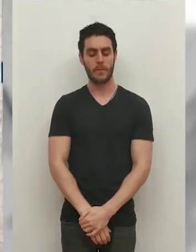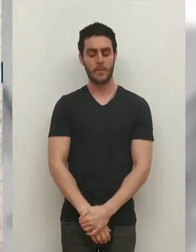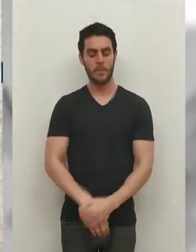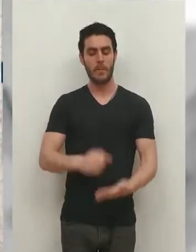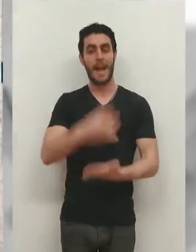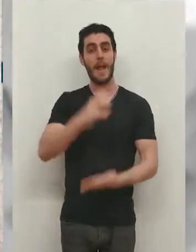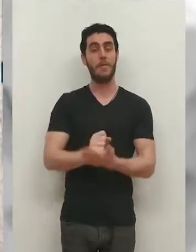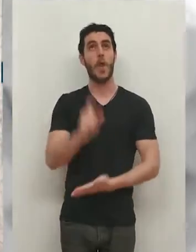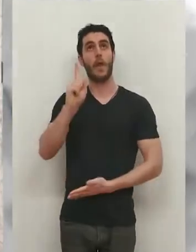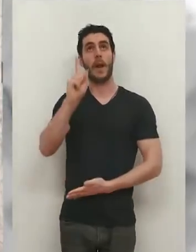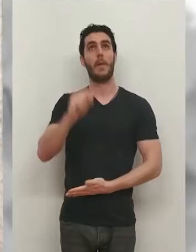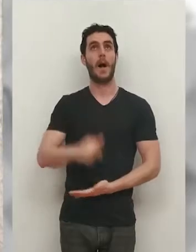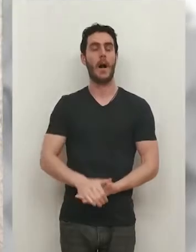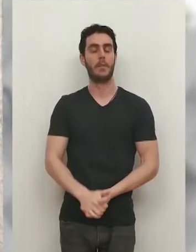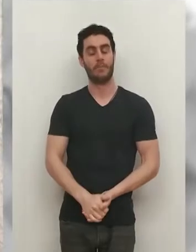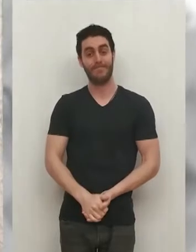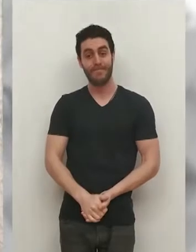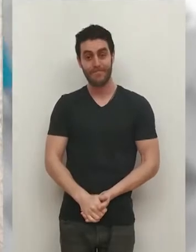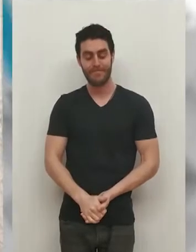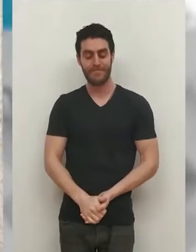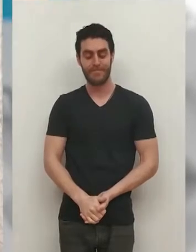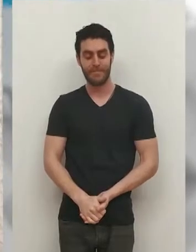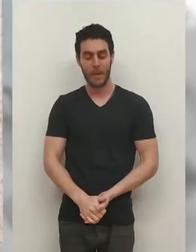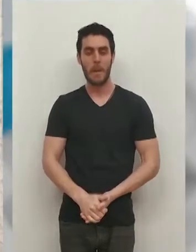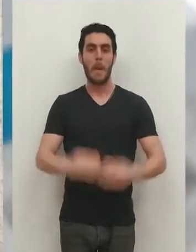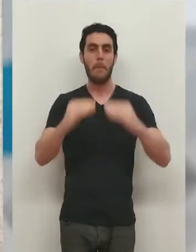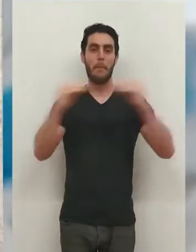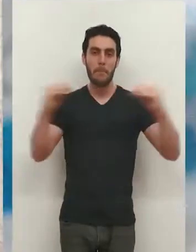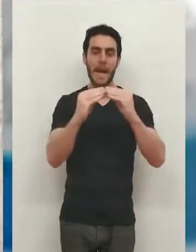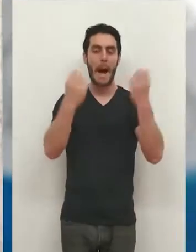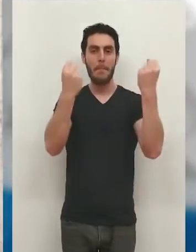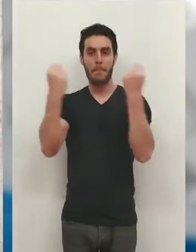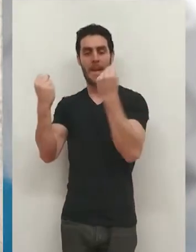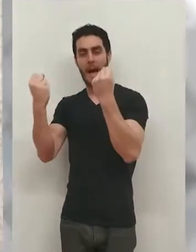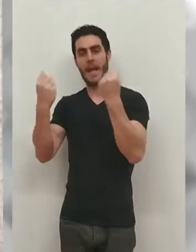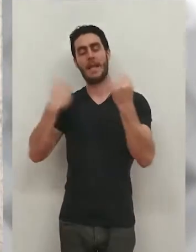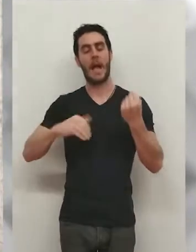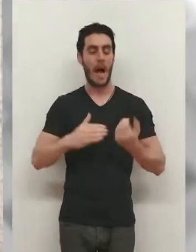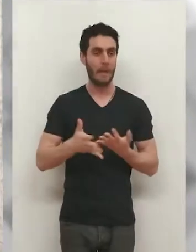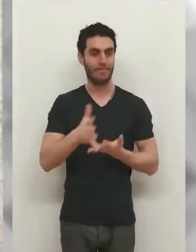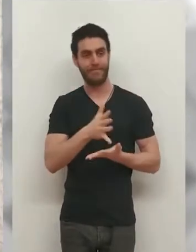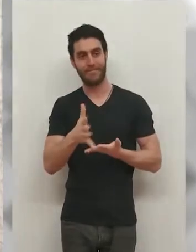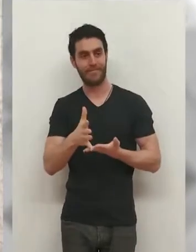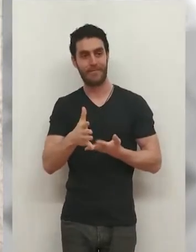El edificio de arriba, sus vigas y sus pilares, pues ya muestran